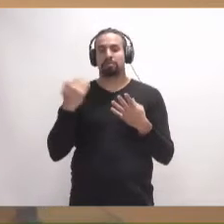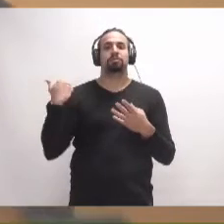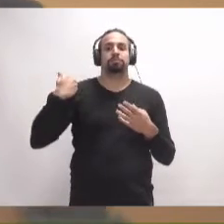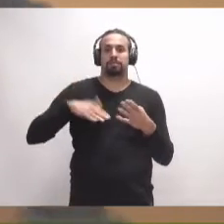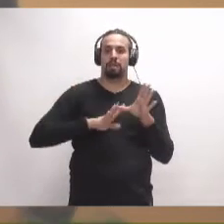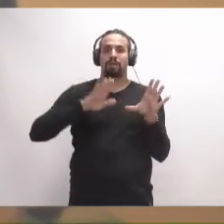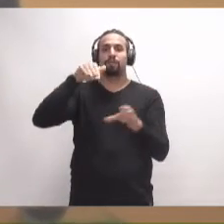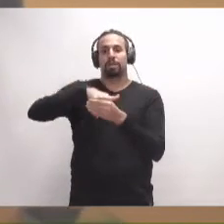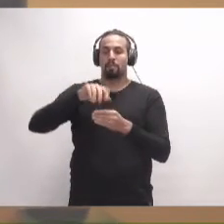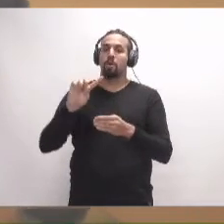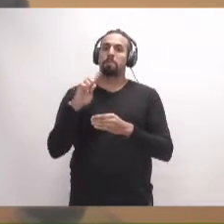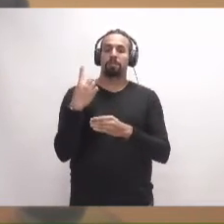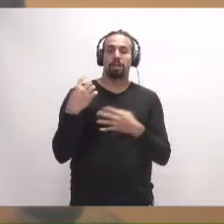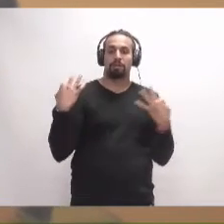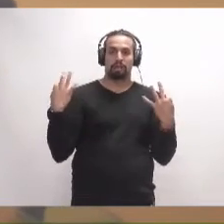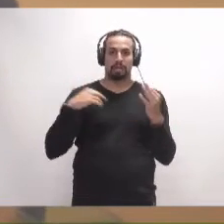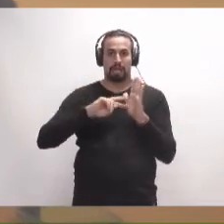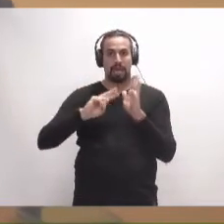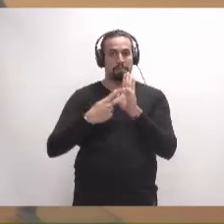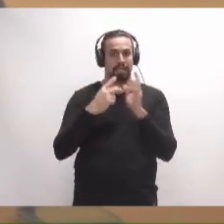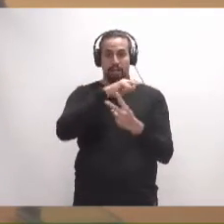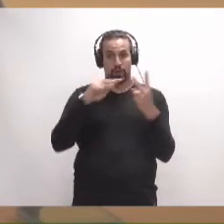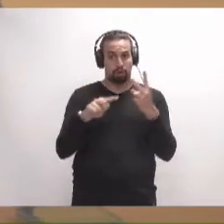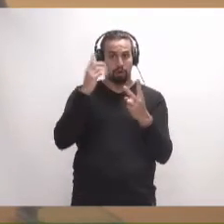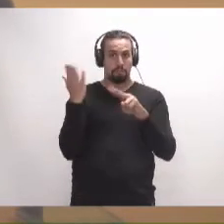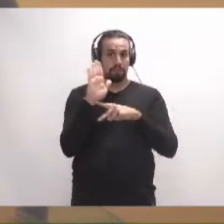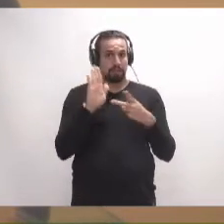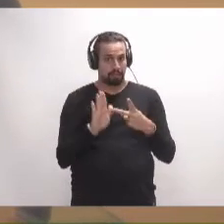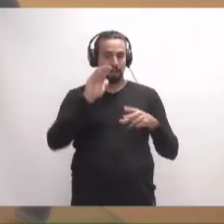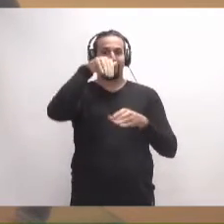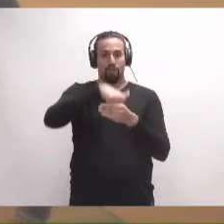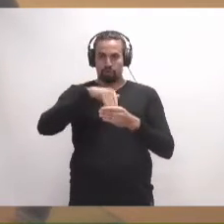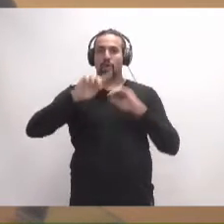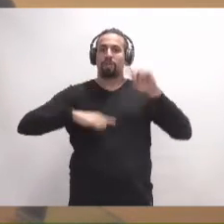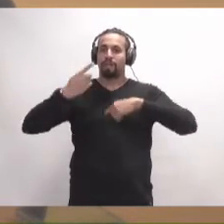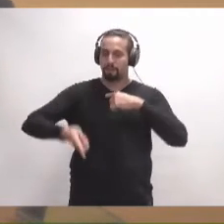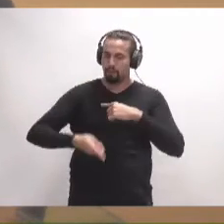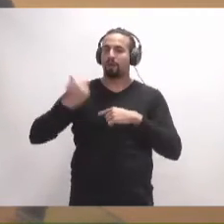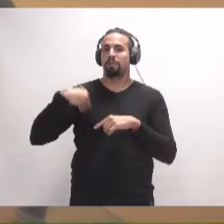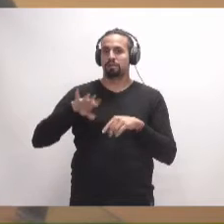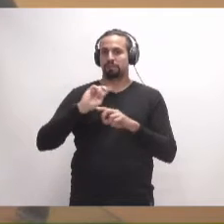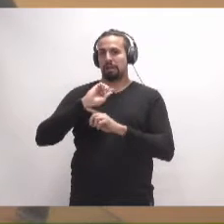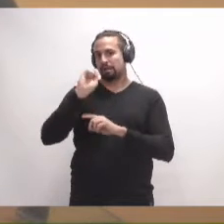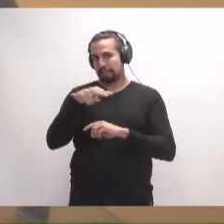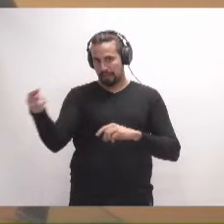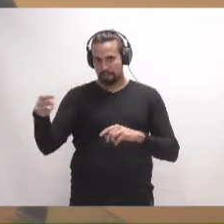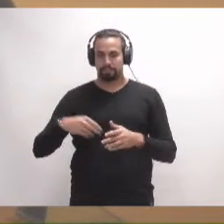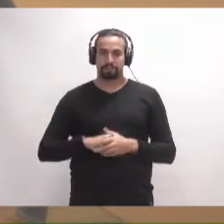procederían a votar en primer lugar las dos enmiendas presentadas y posteriormente el dictamen.